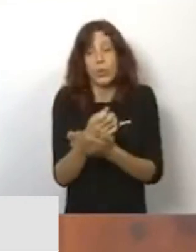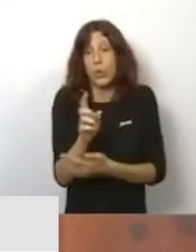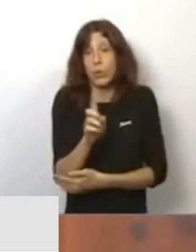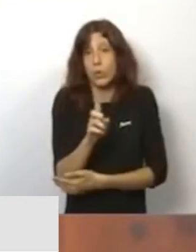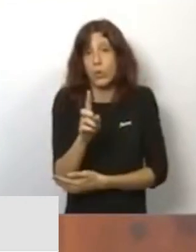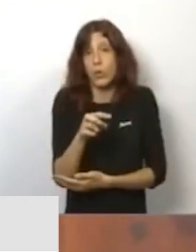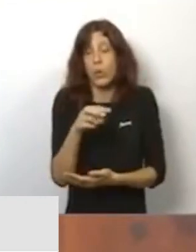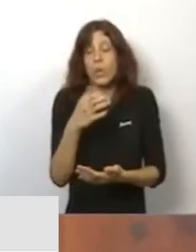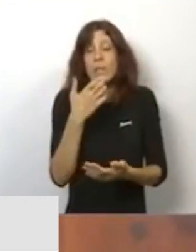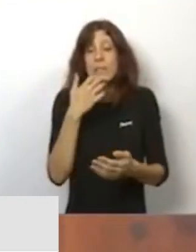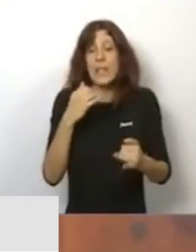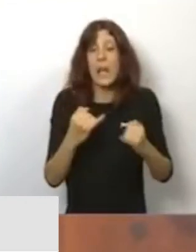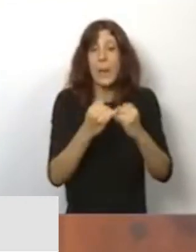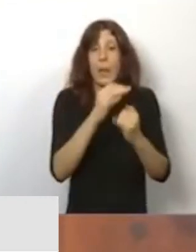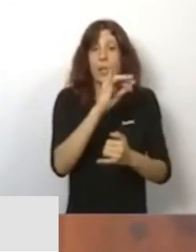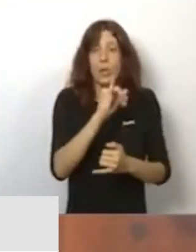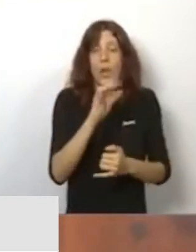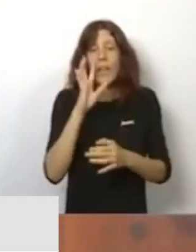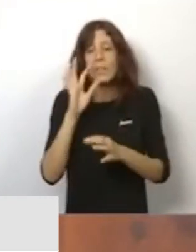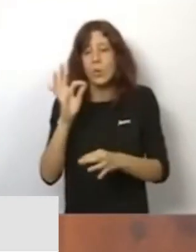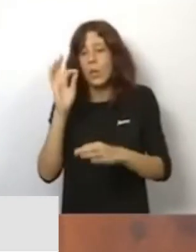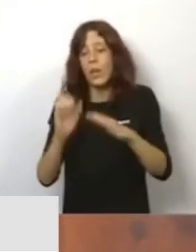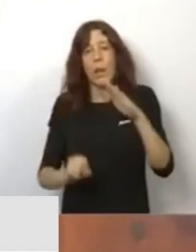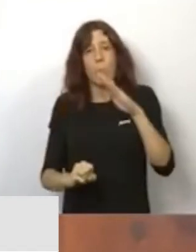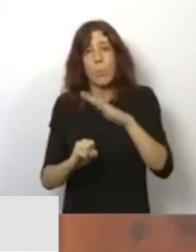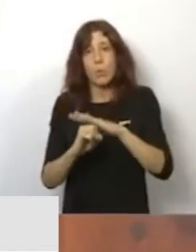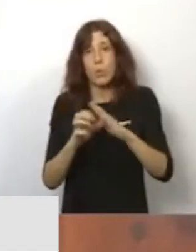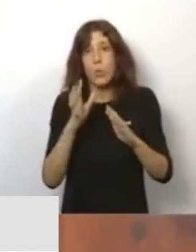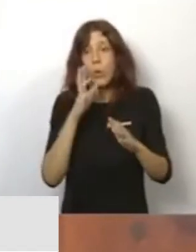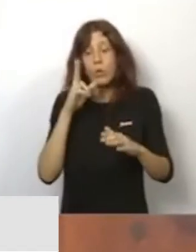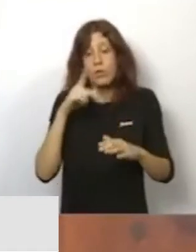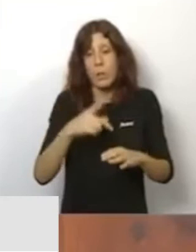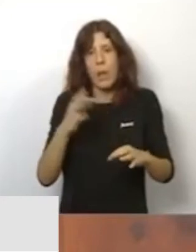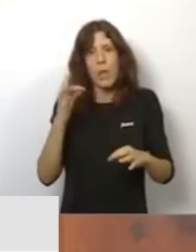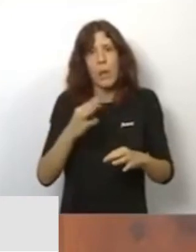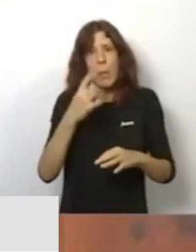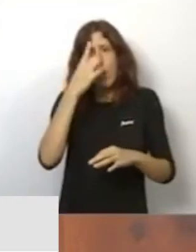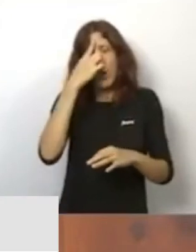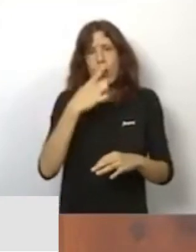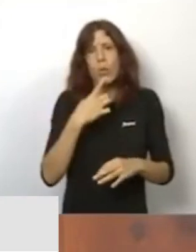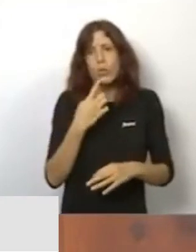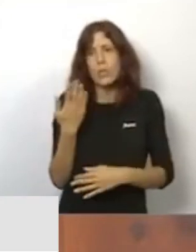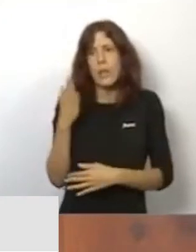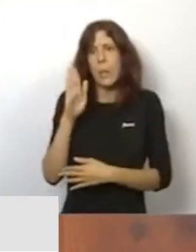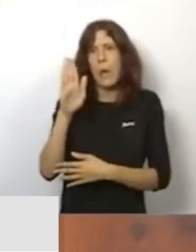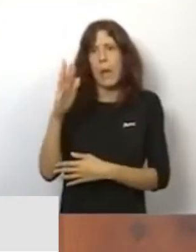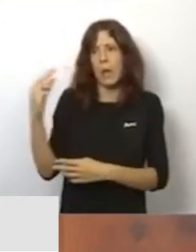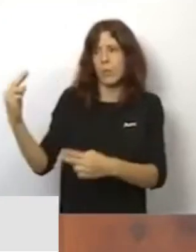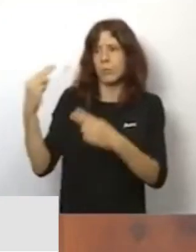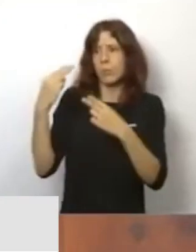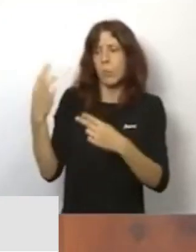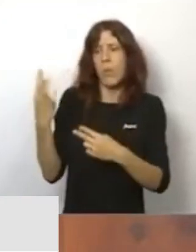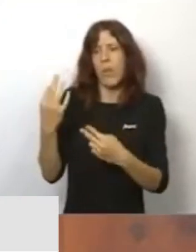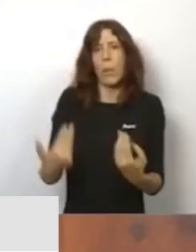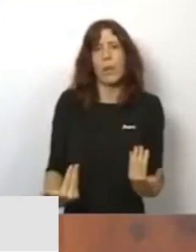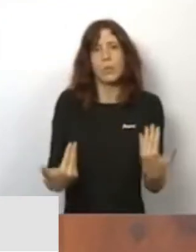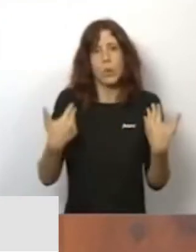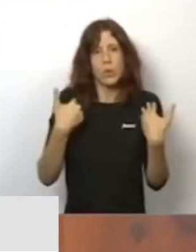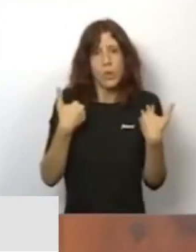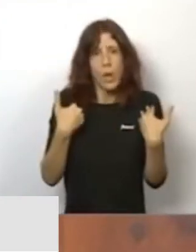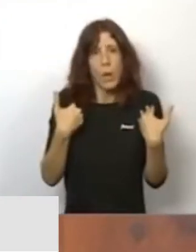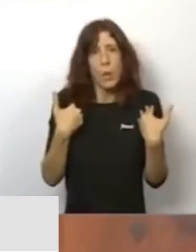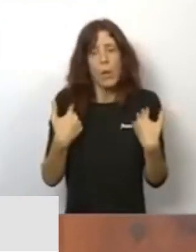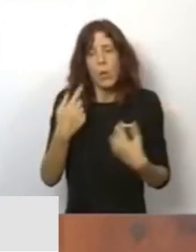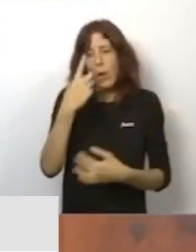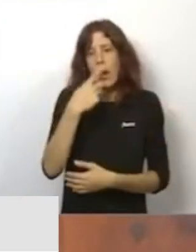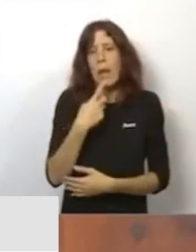estén sean con la máxima seguridad. Porque estamos proyectando también una imagen al exterior de responsabilidad y